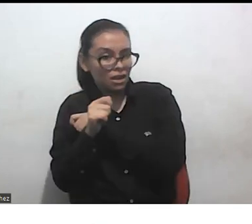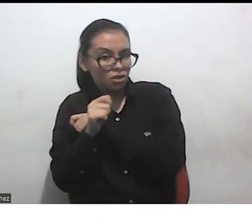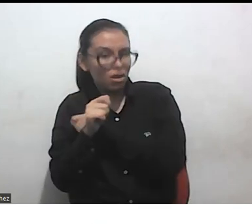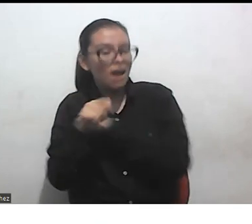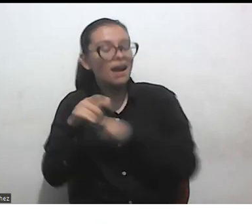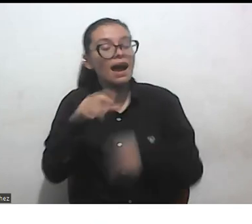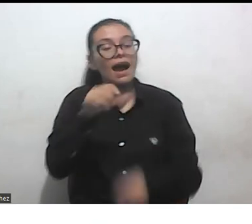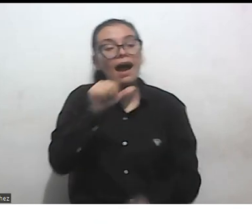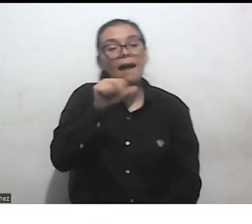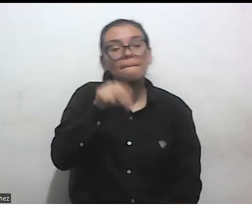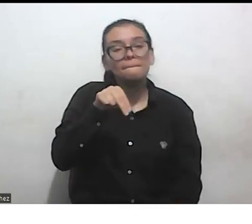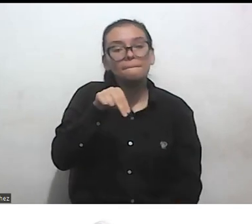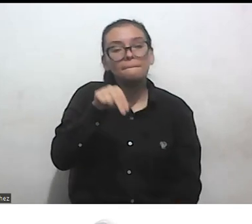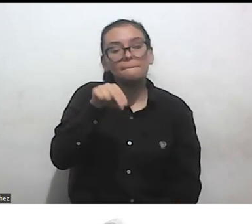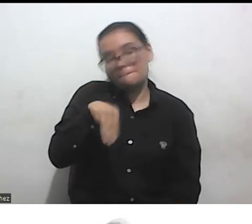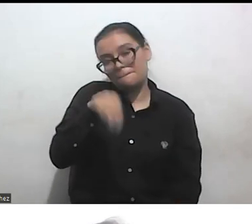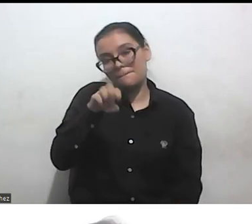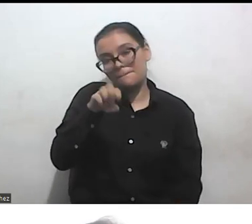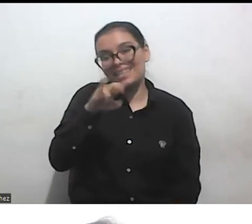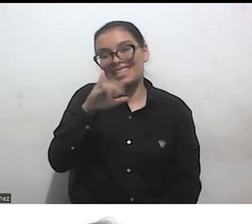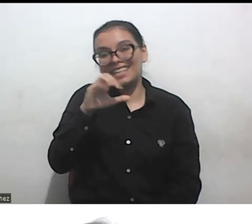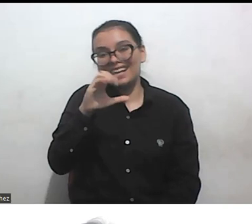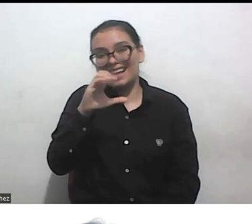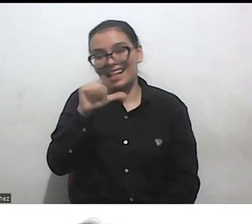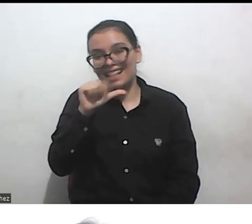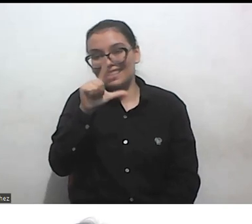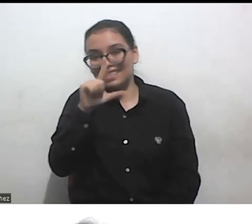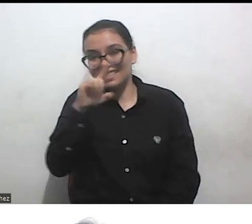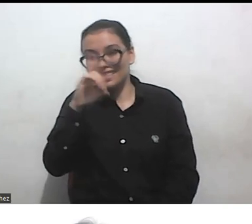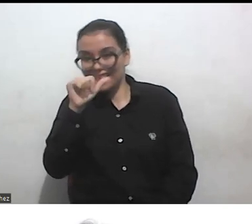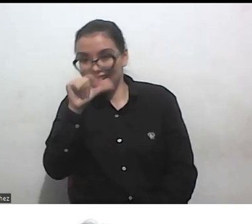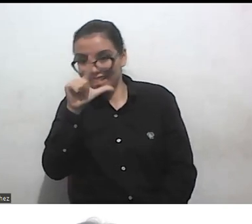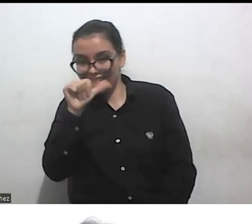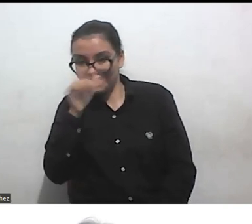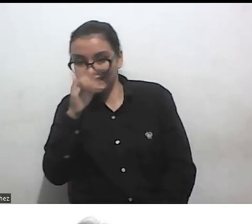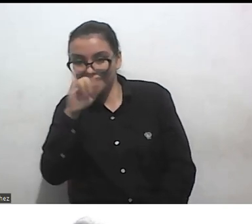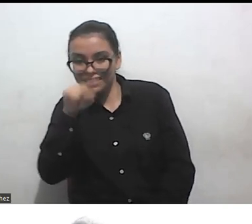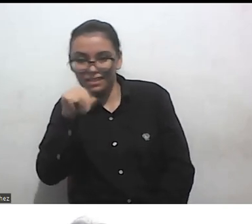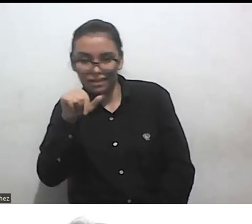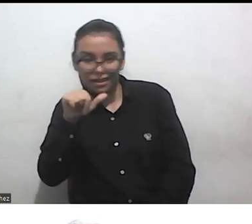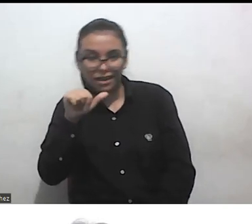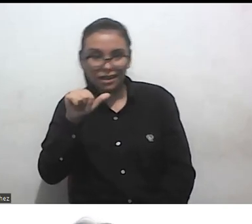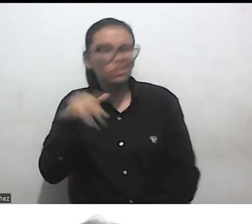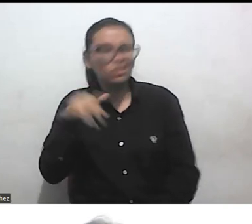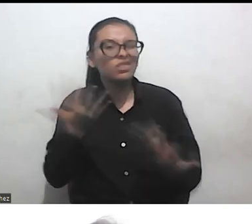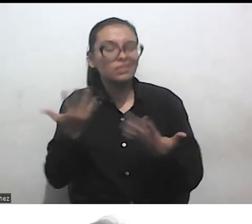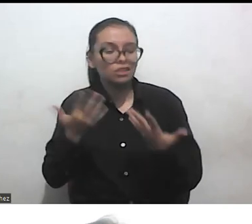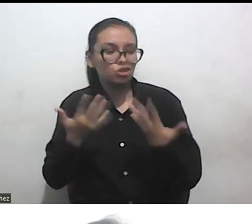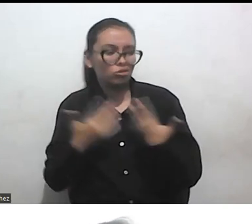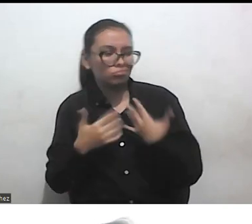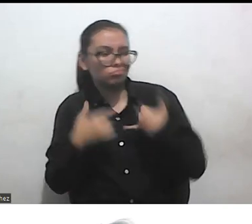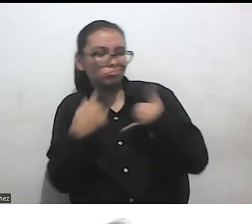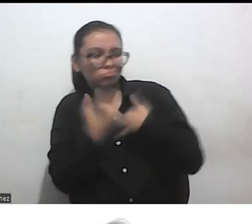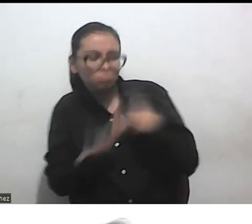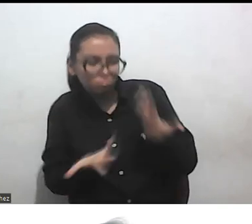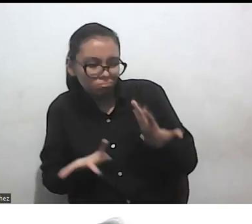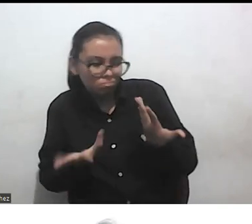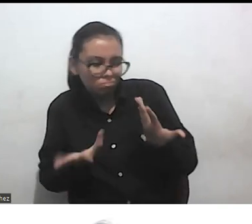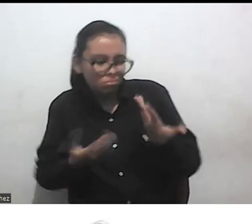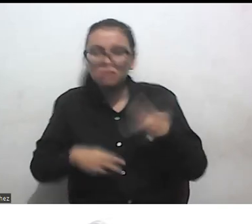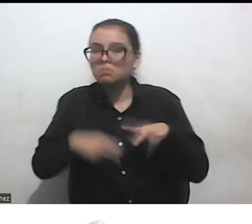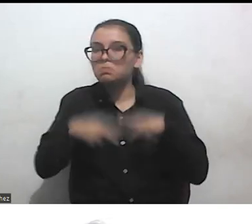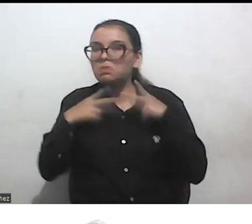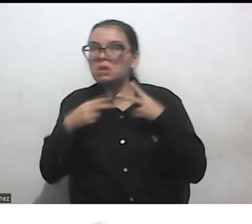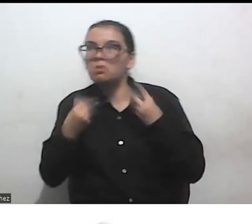que los sitios desde los cuales operamos y entendemos las realidades